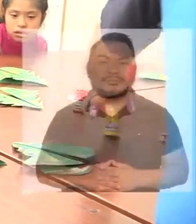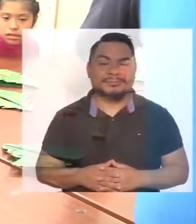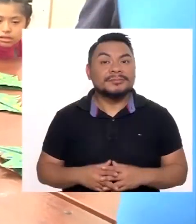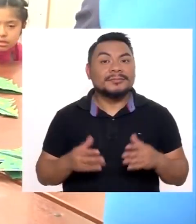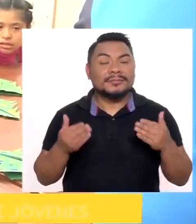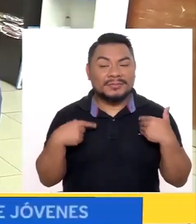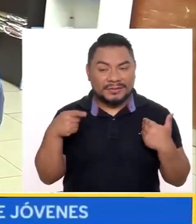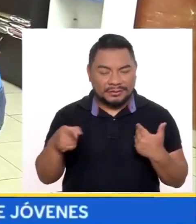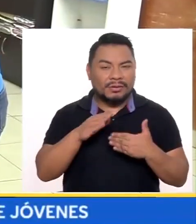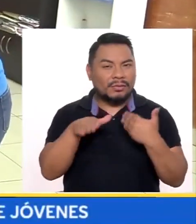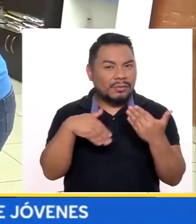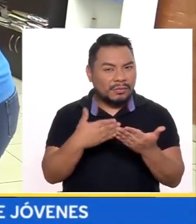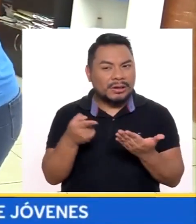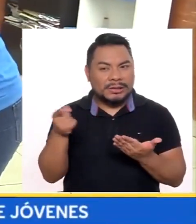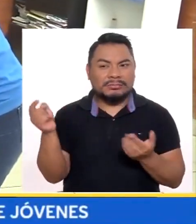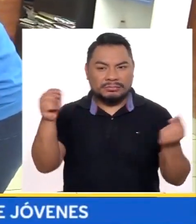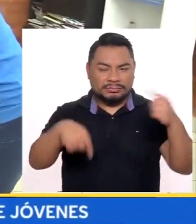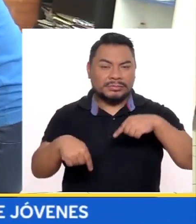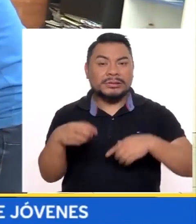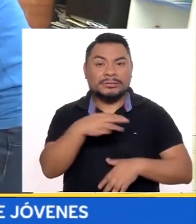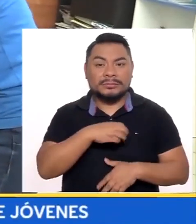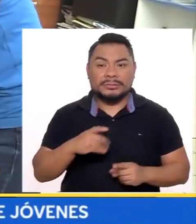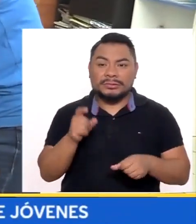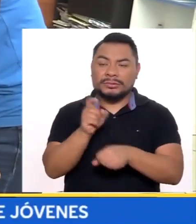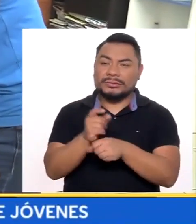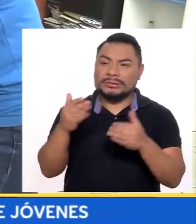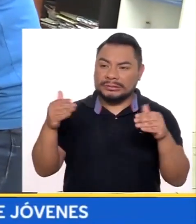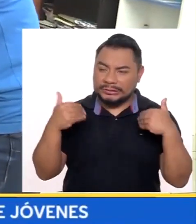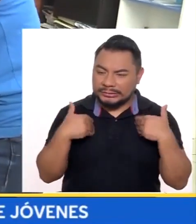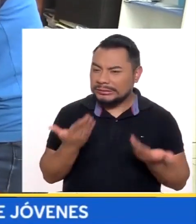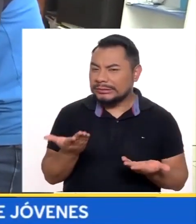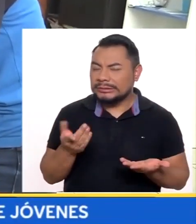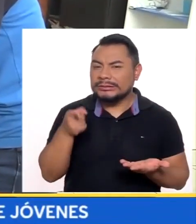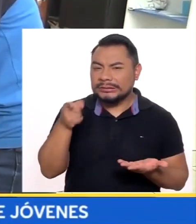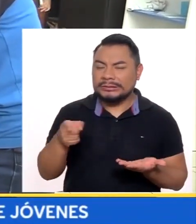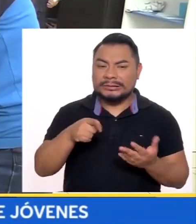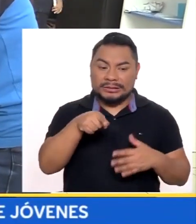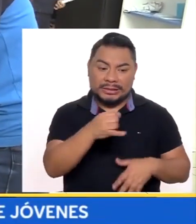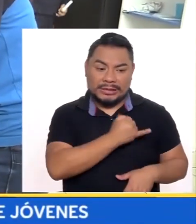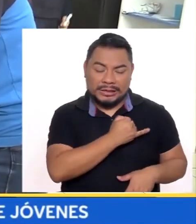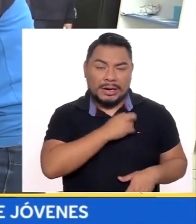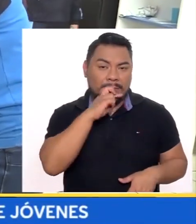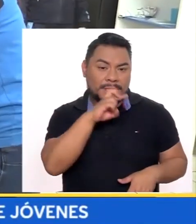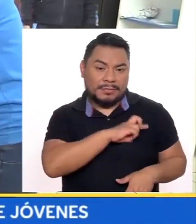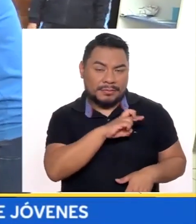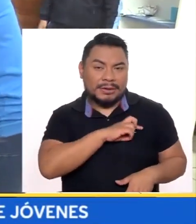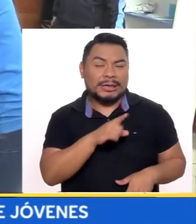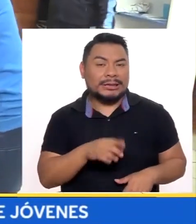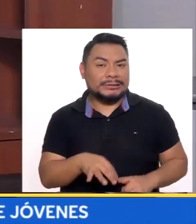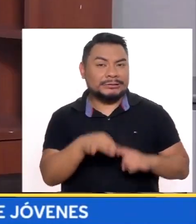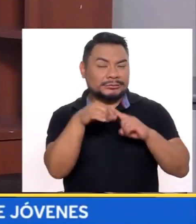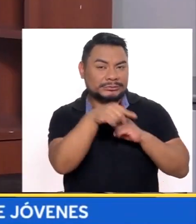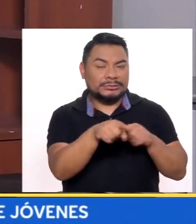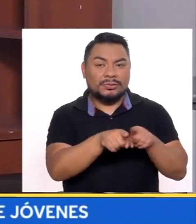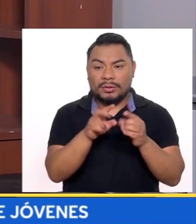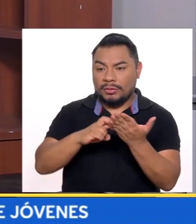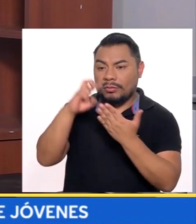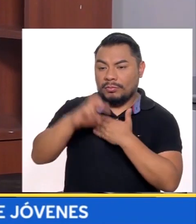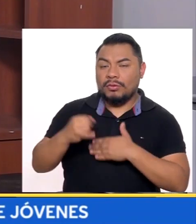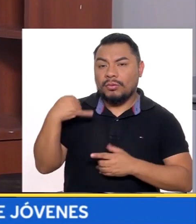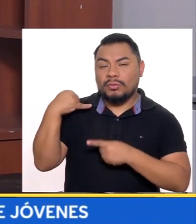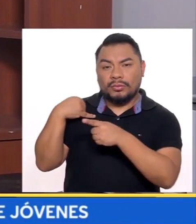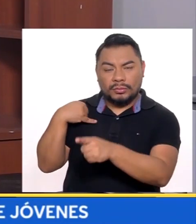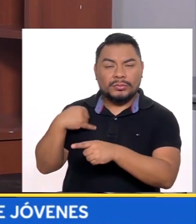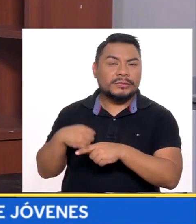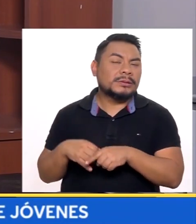Tenemos esta parte CEBE que está registrada en el Ministerio de Educación Por lo cual tenemos niveles de inicial y primaria especial Y luego el programa de